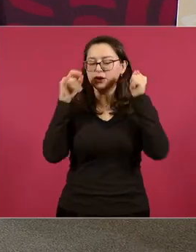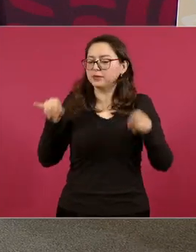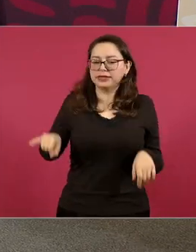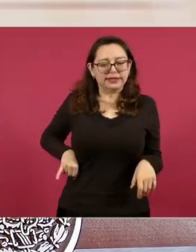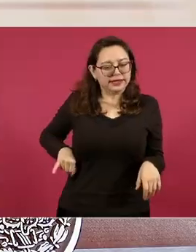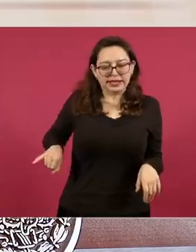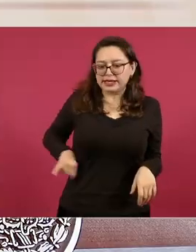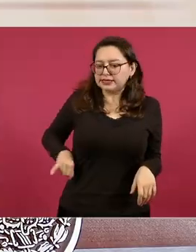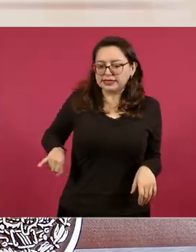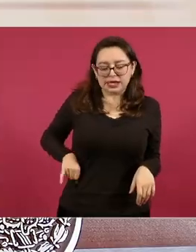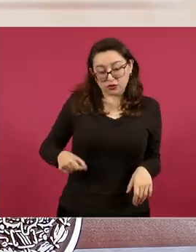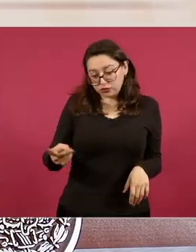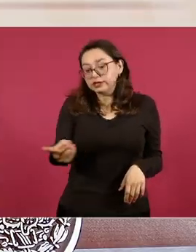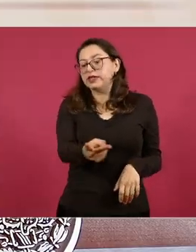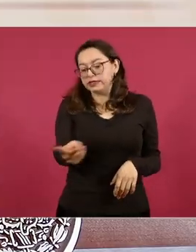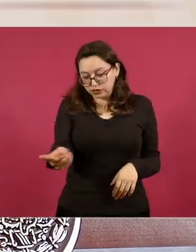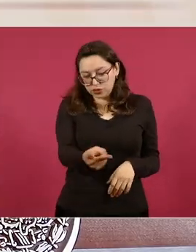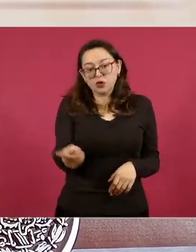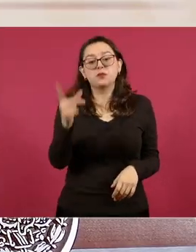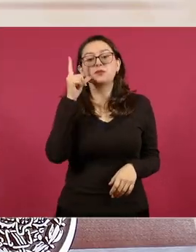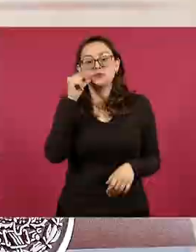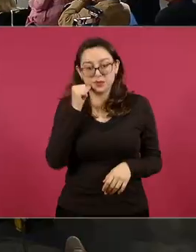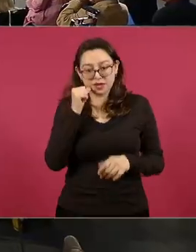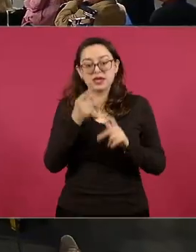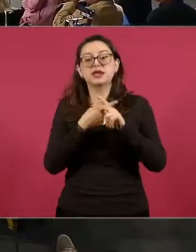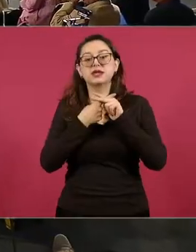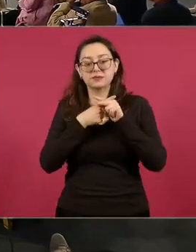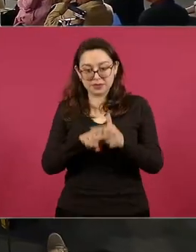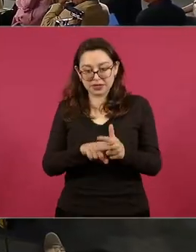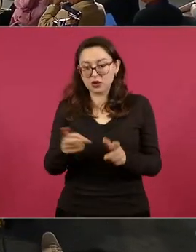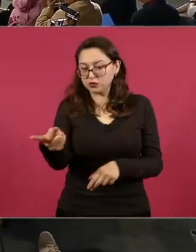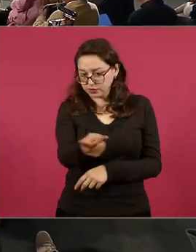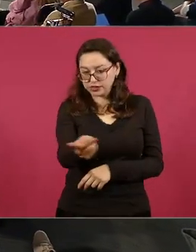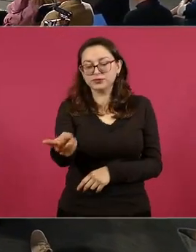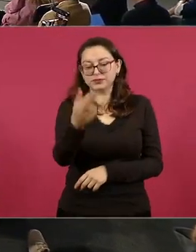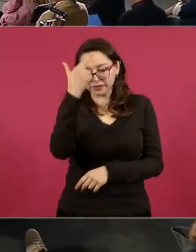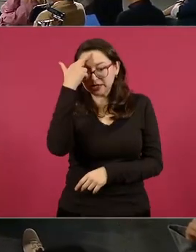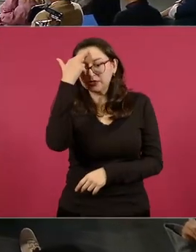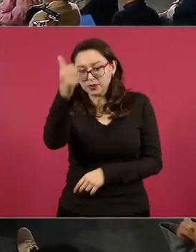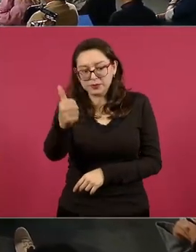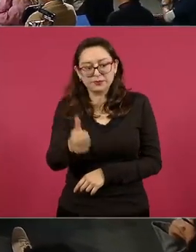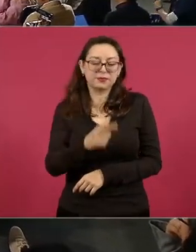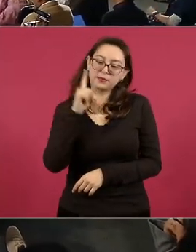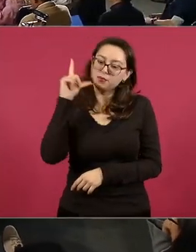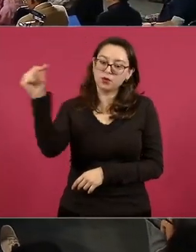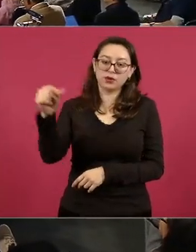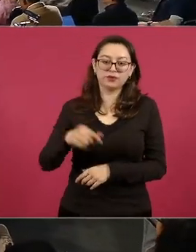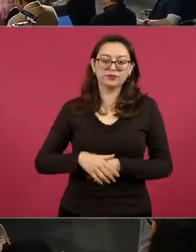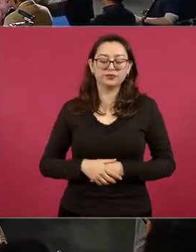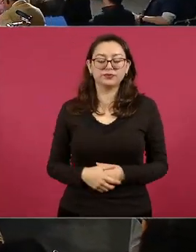los dos tienen razón tienen razón ya vámonos no última mañana